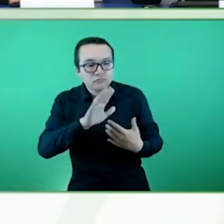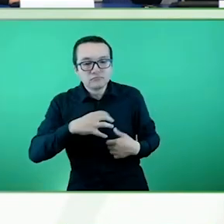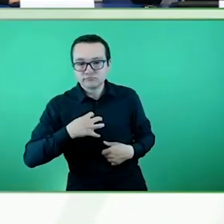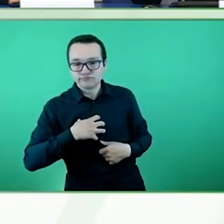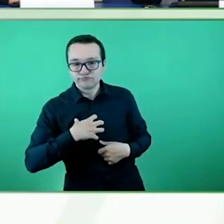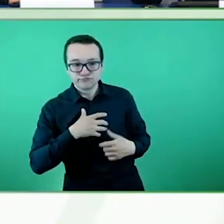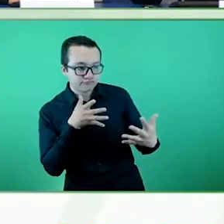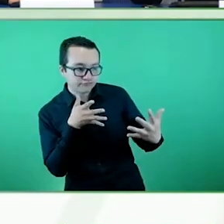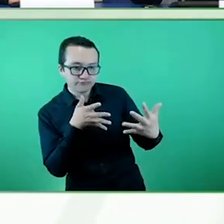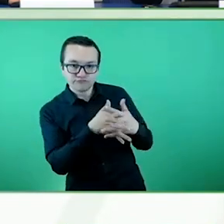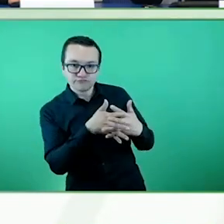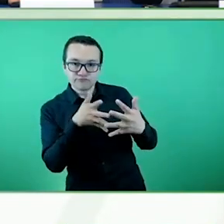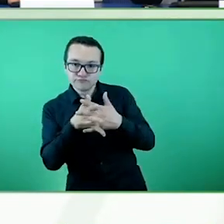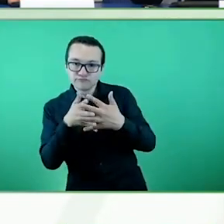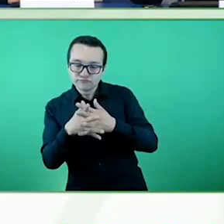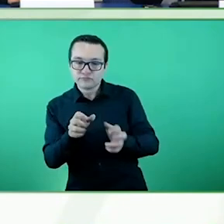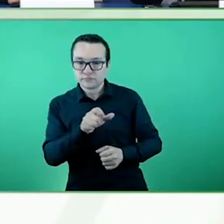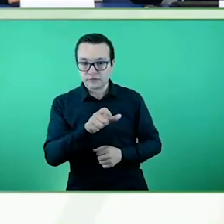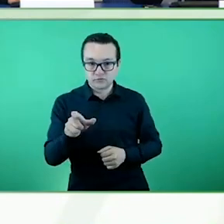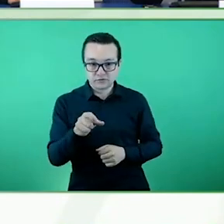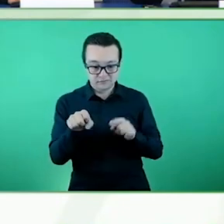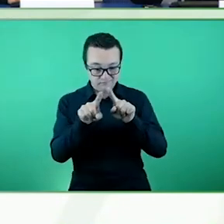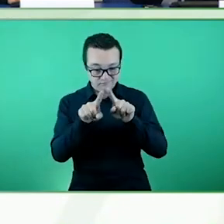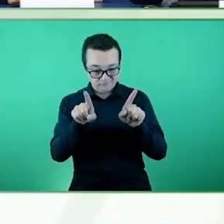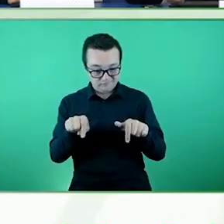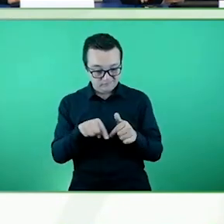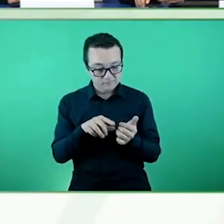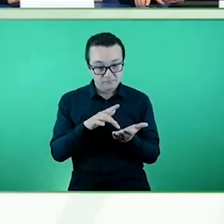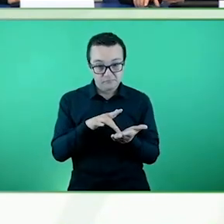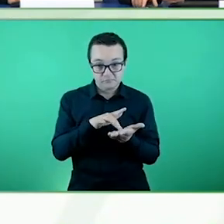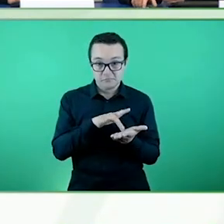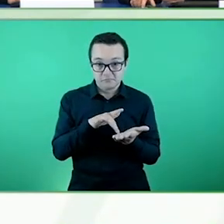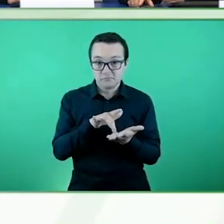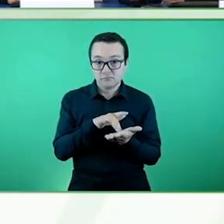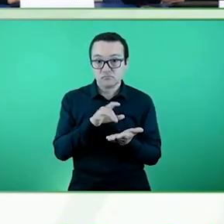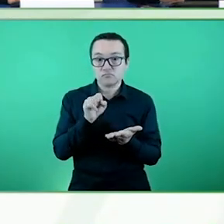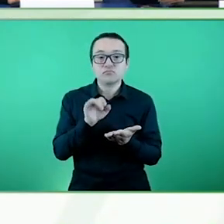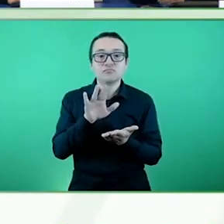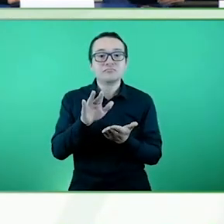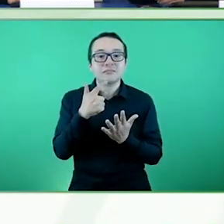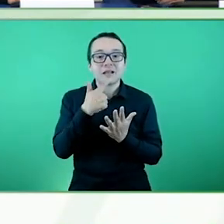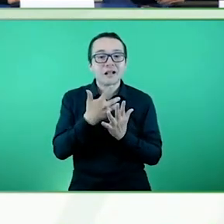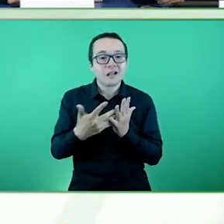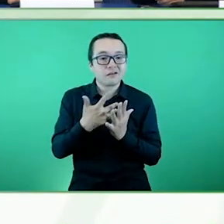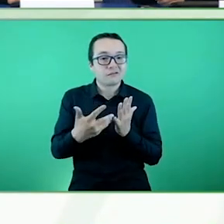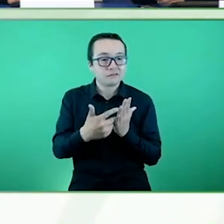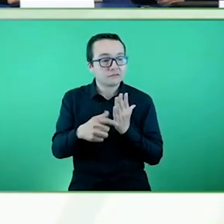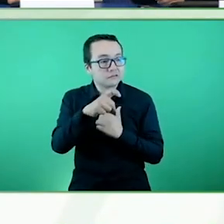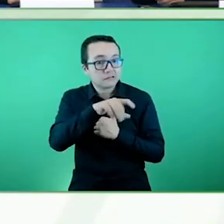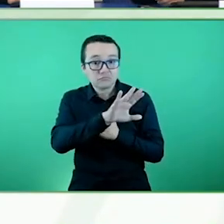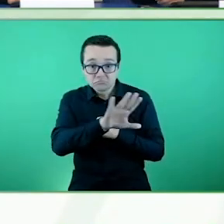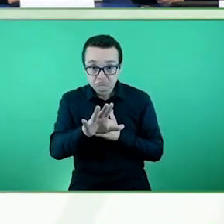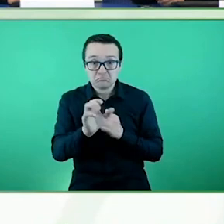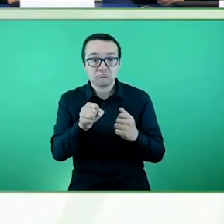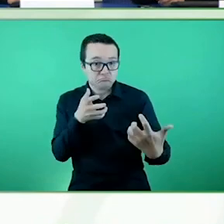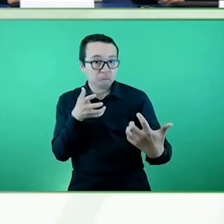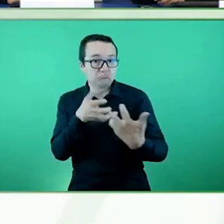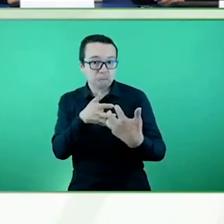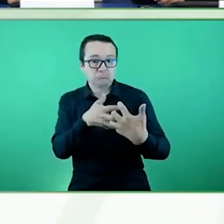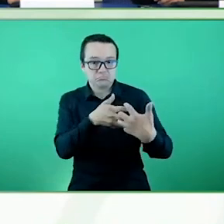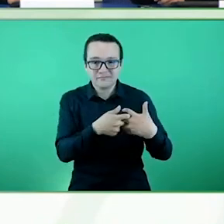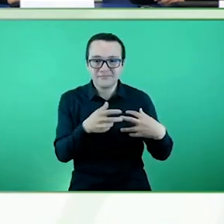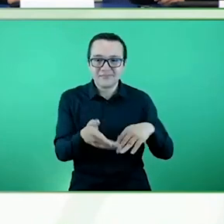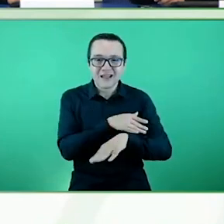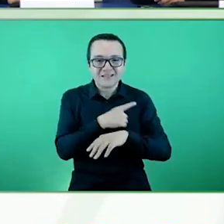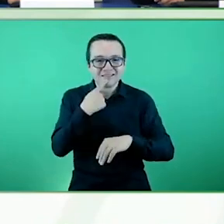tablet también hay la opción de ponerlo en el idioma que se precise. Lo que comentaba del aviso de emergencia, 24